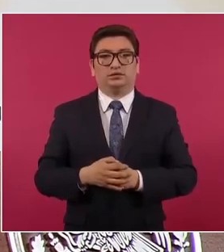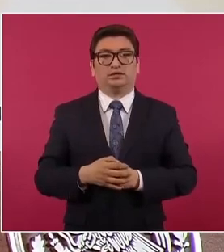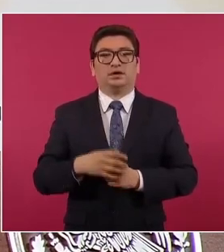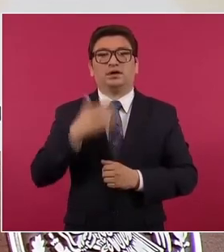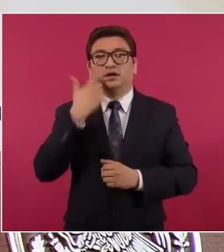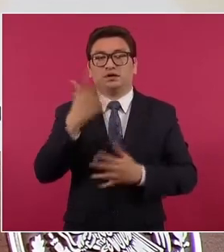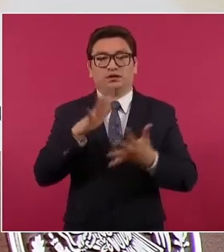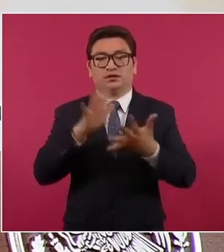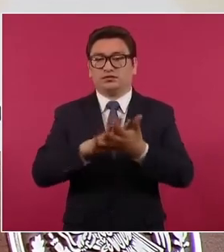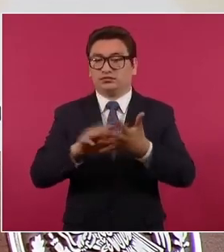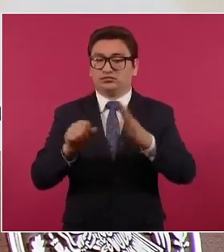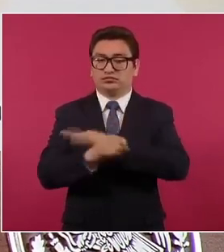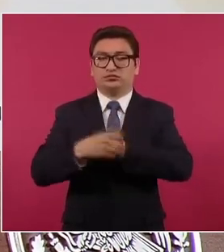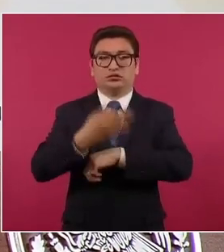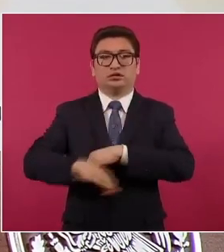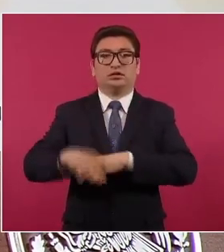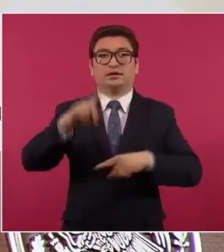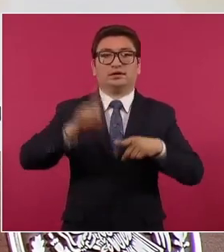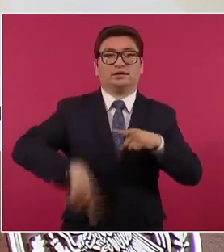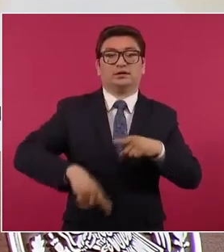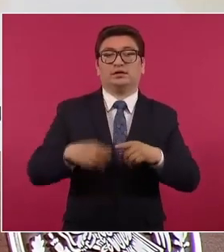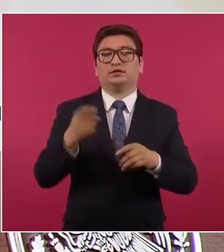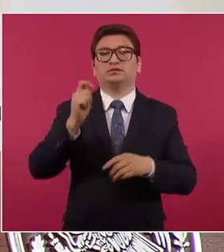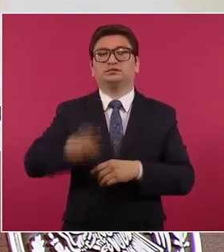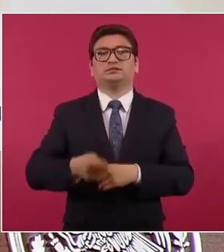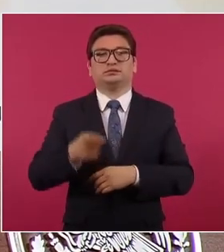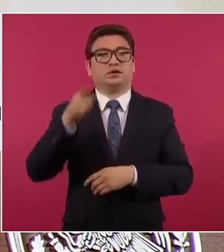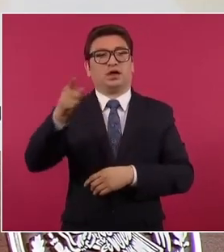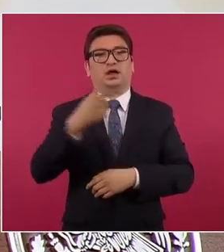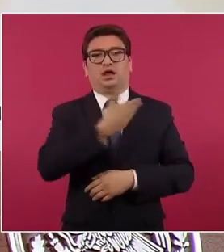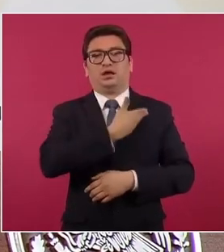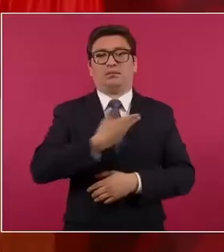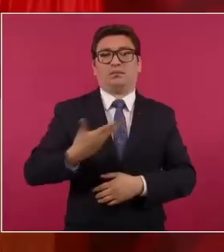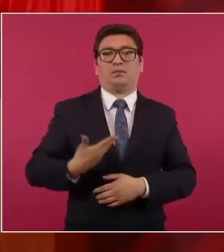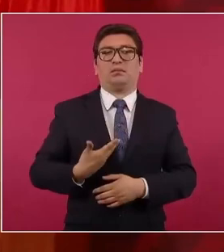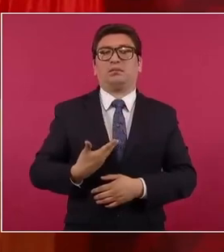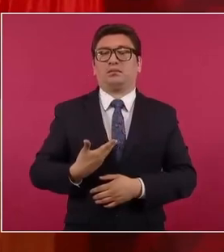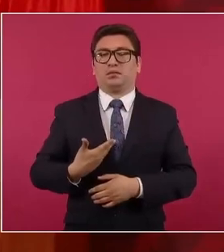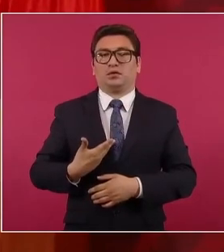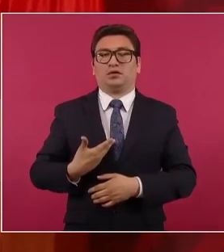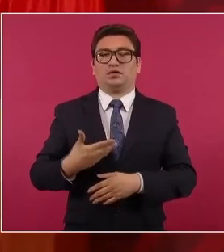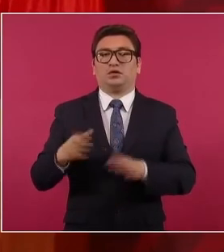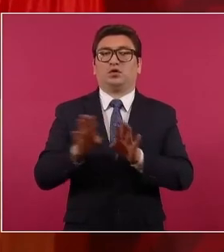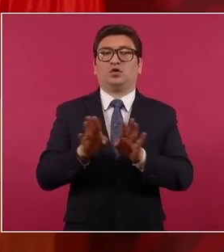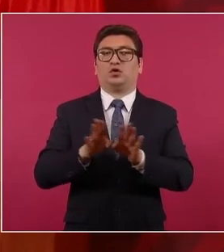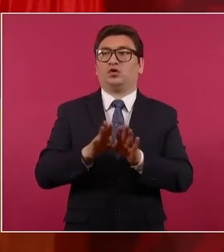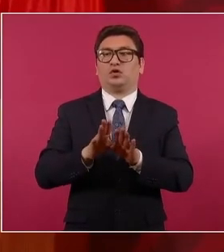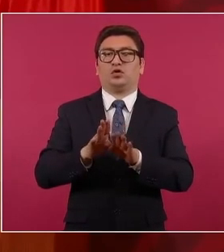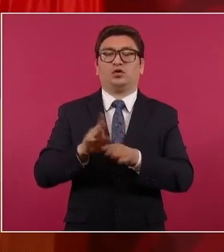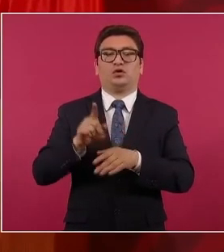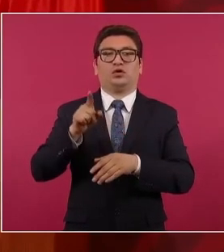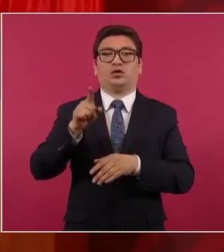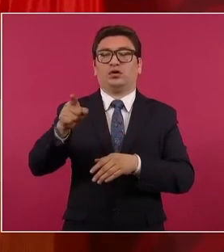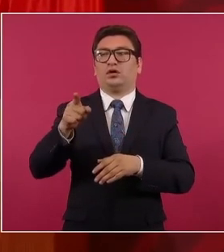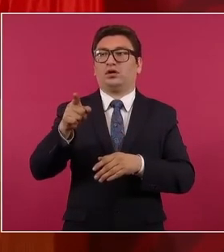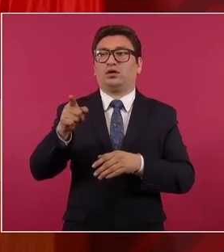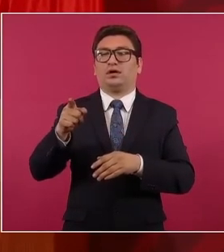la figura de la prisión preventiva le quitaría al presidente de la República un instrumento contra sus